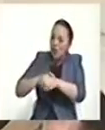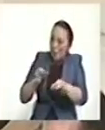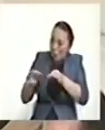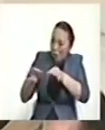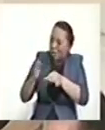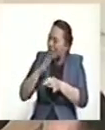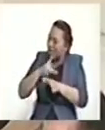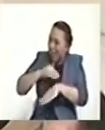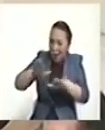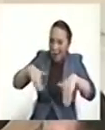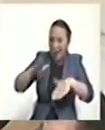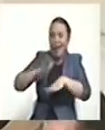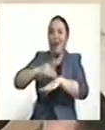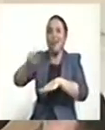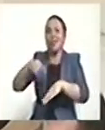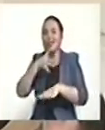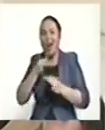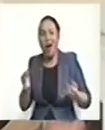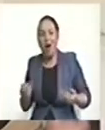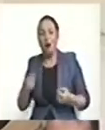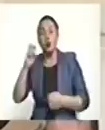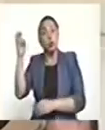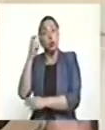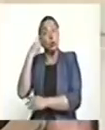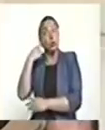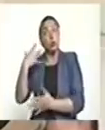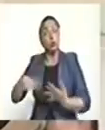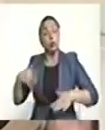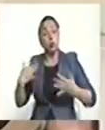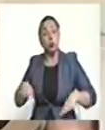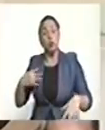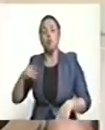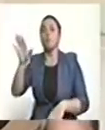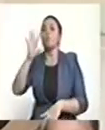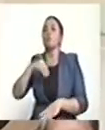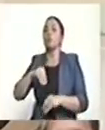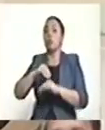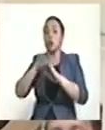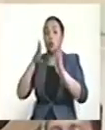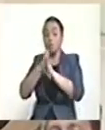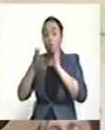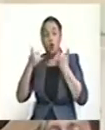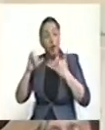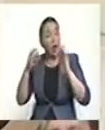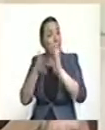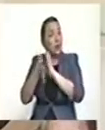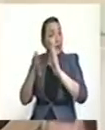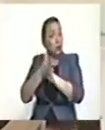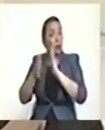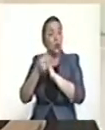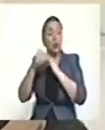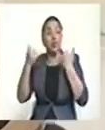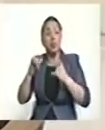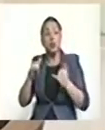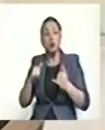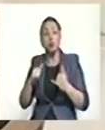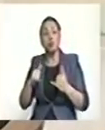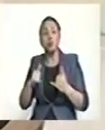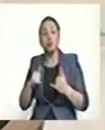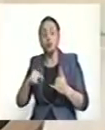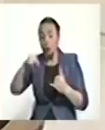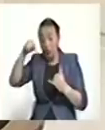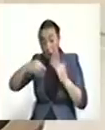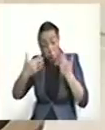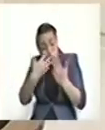de custodia, señor Fiscal. Yo quisiera dejarles estas perlitas para decirles a ustedes que lo que hay